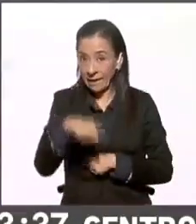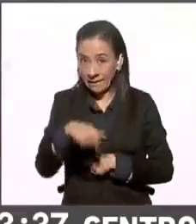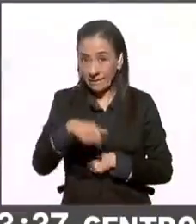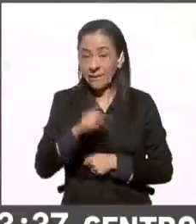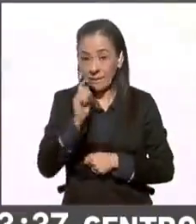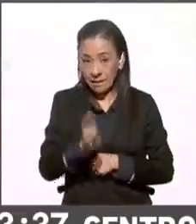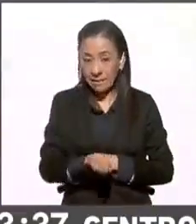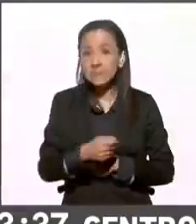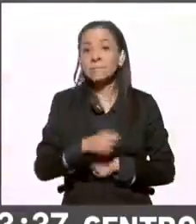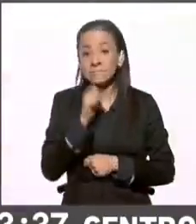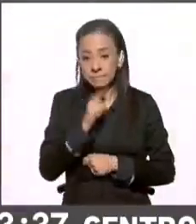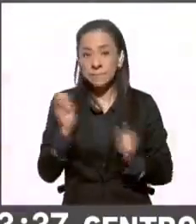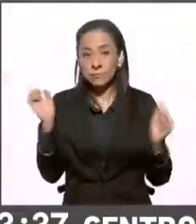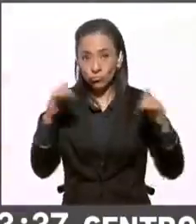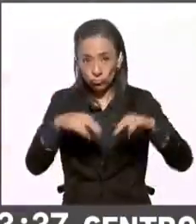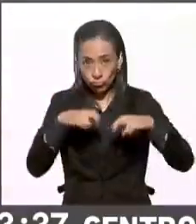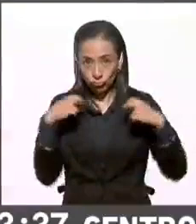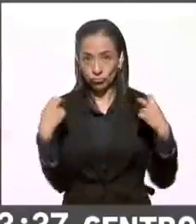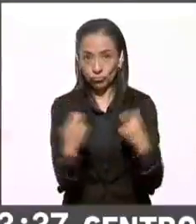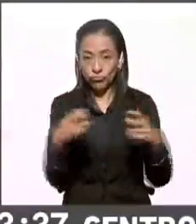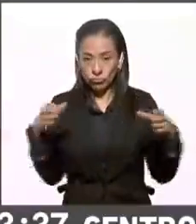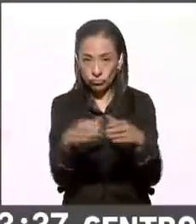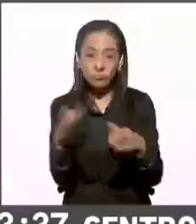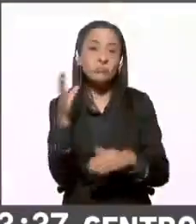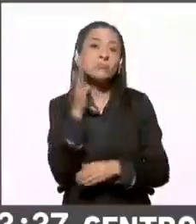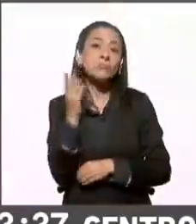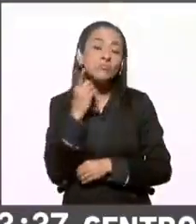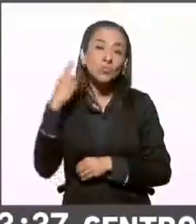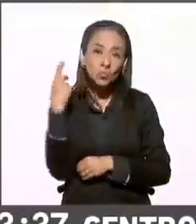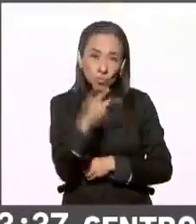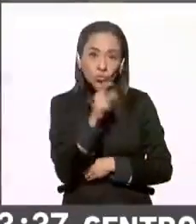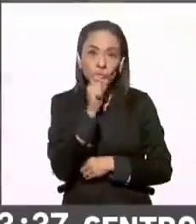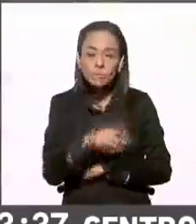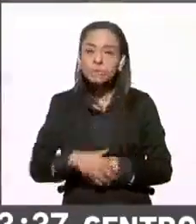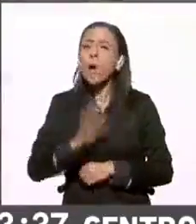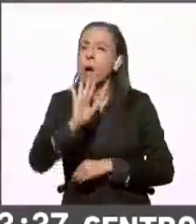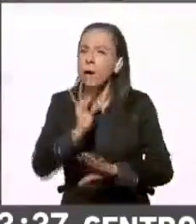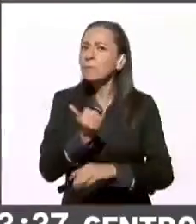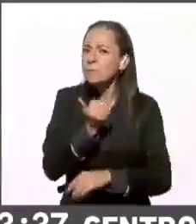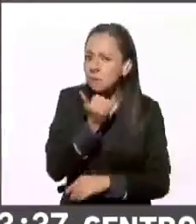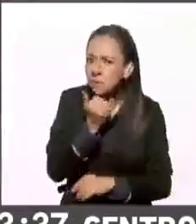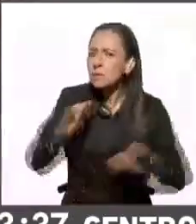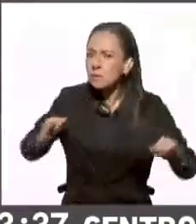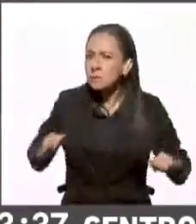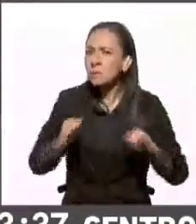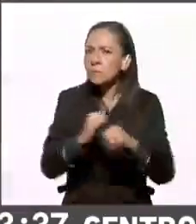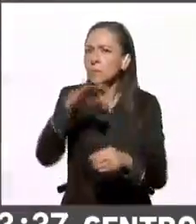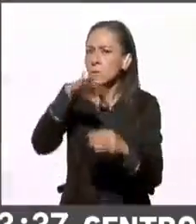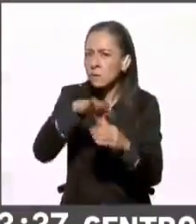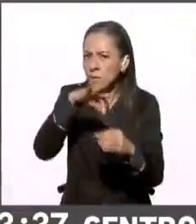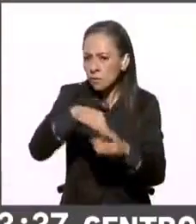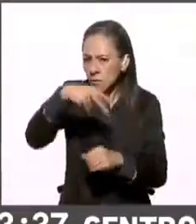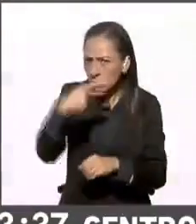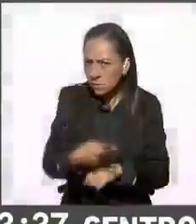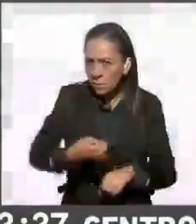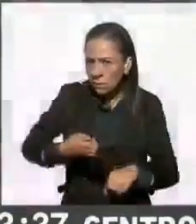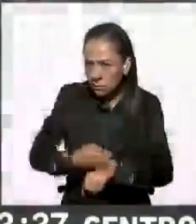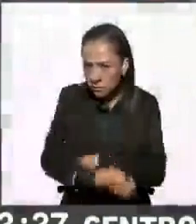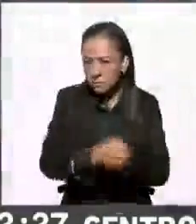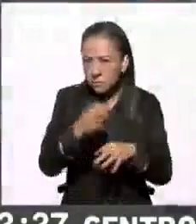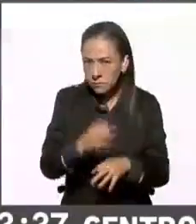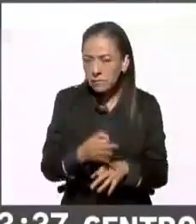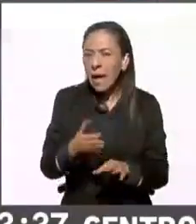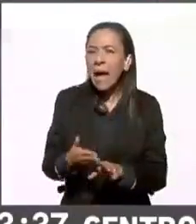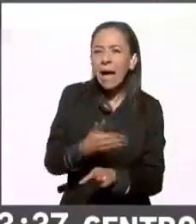sesión el Congreso, el Instituto Electoral del Estado. Después de una